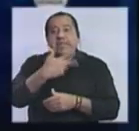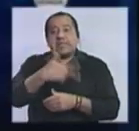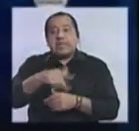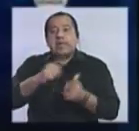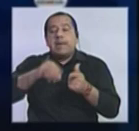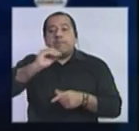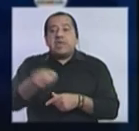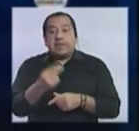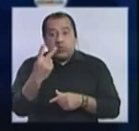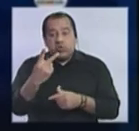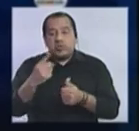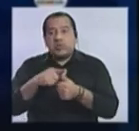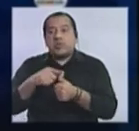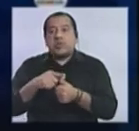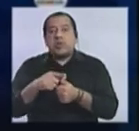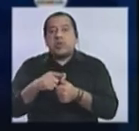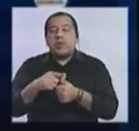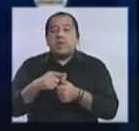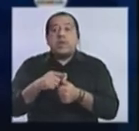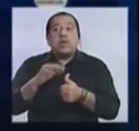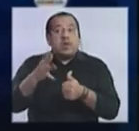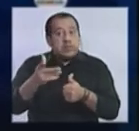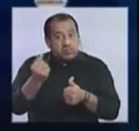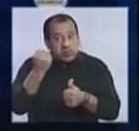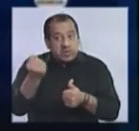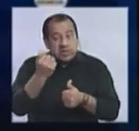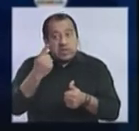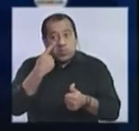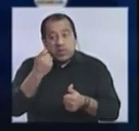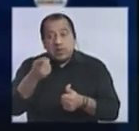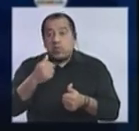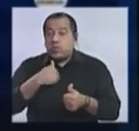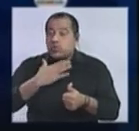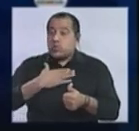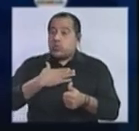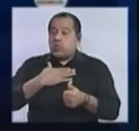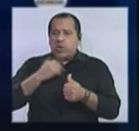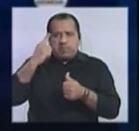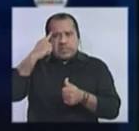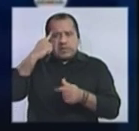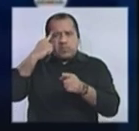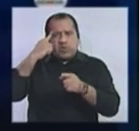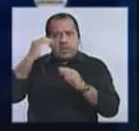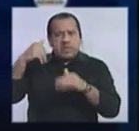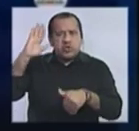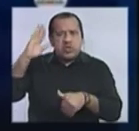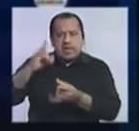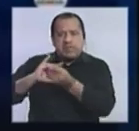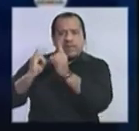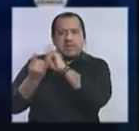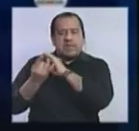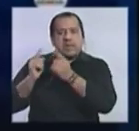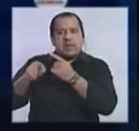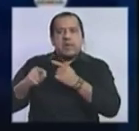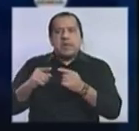pierde dos. Que además es un detalle importante. Cuando nosotros pensábamos la mayoría parlamentaria en